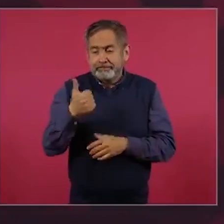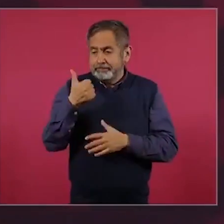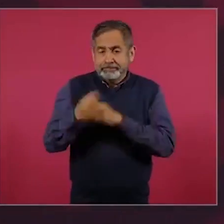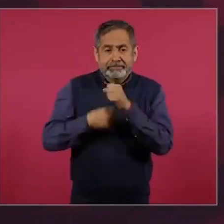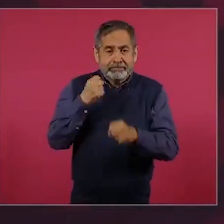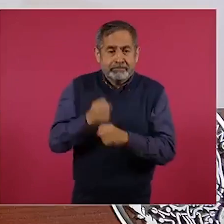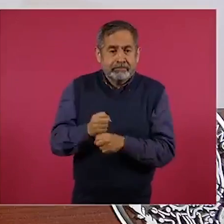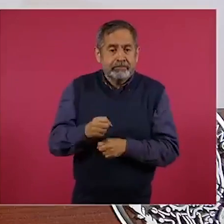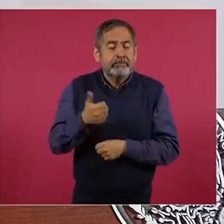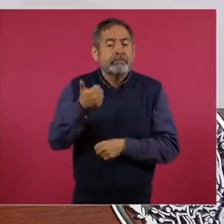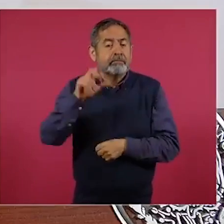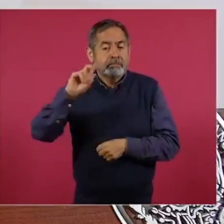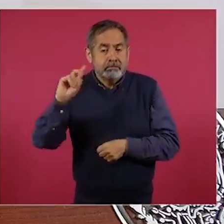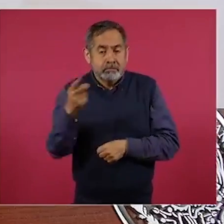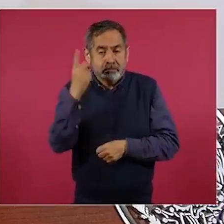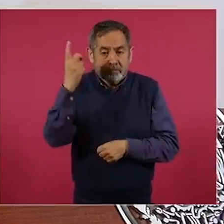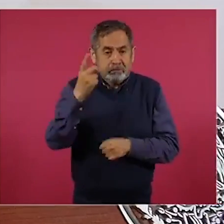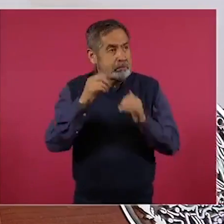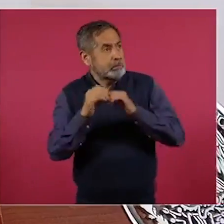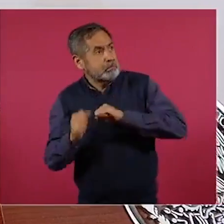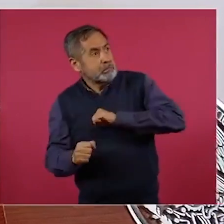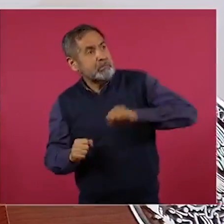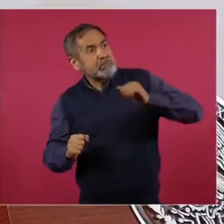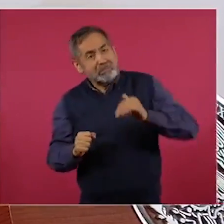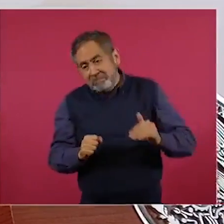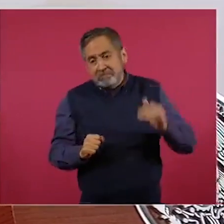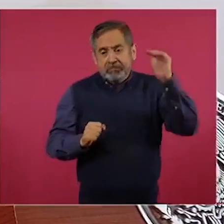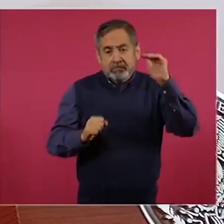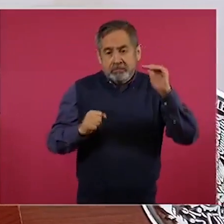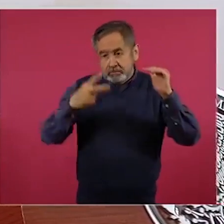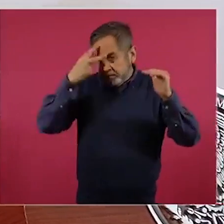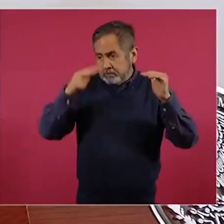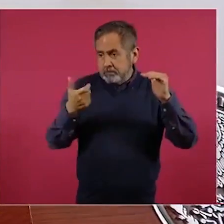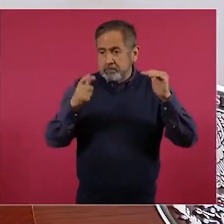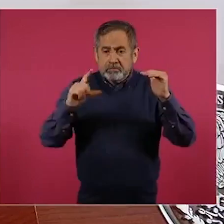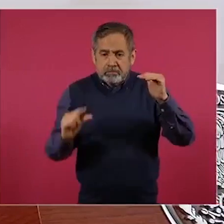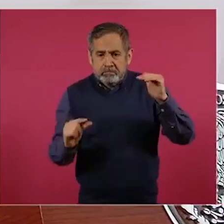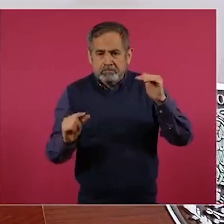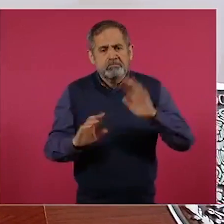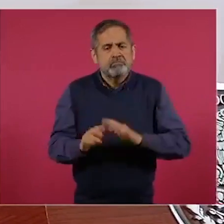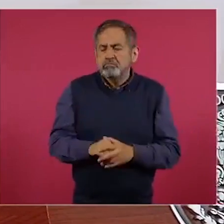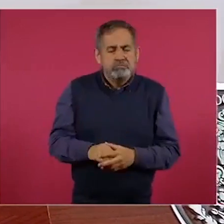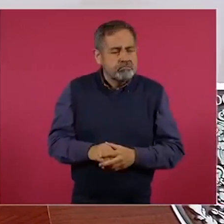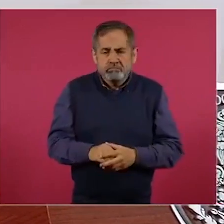sin devaluación, y eso no se veía en 50 años,